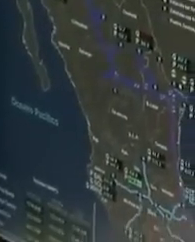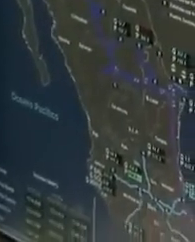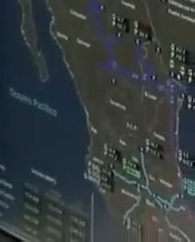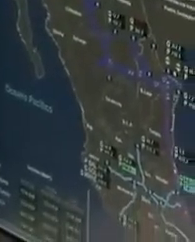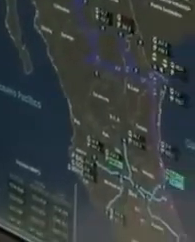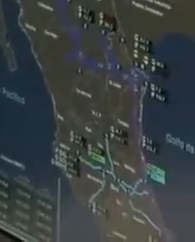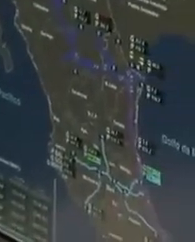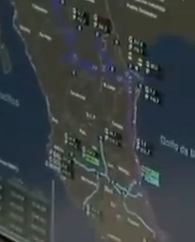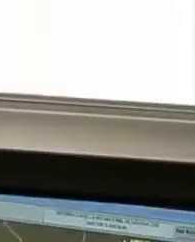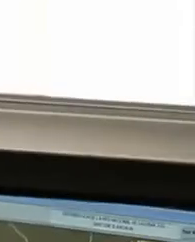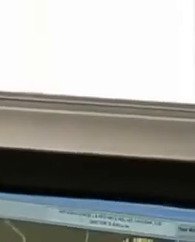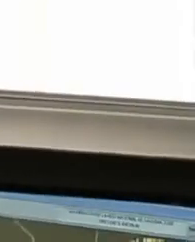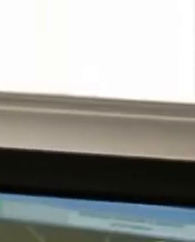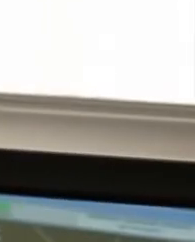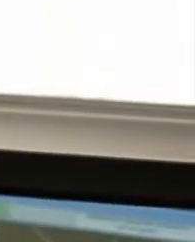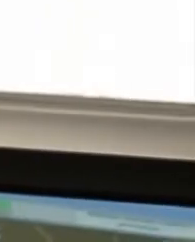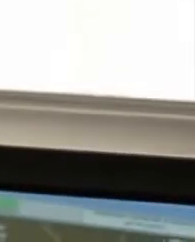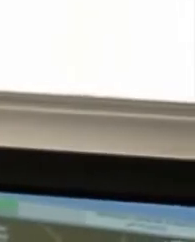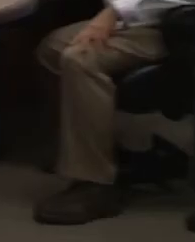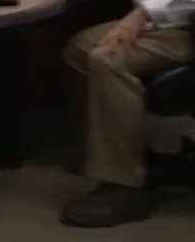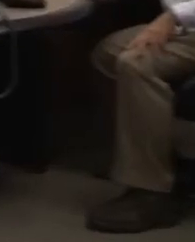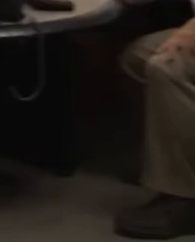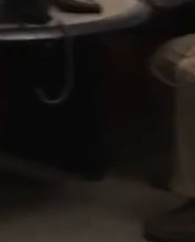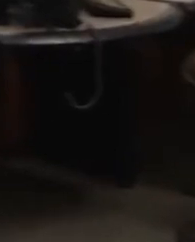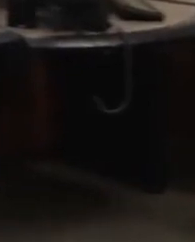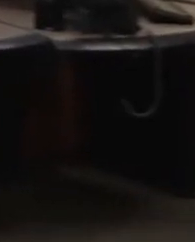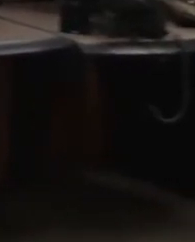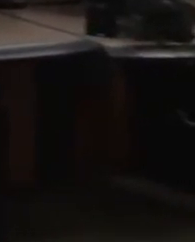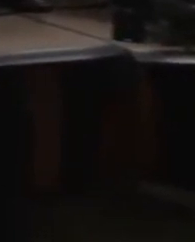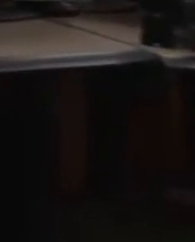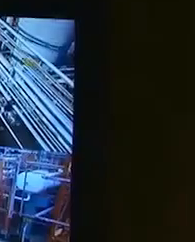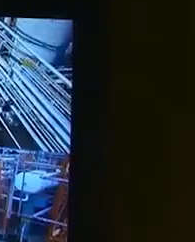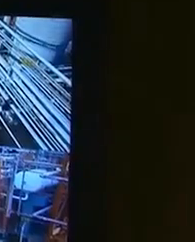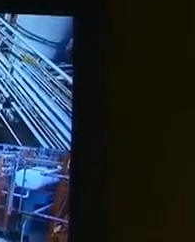fiscal a Pemex. Esto les va a ayudar.